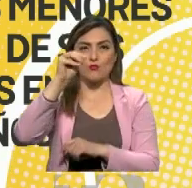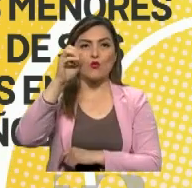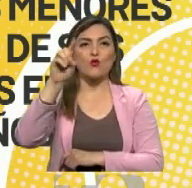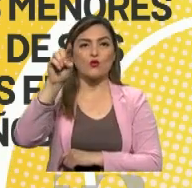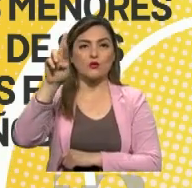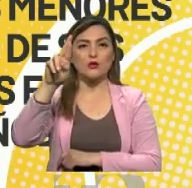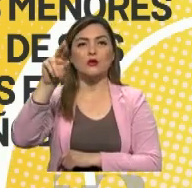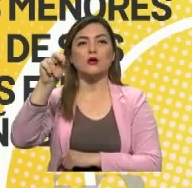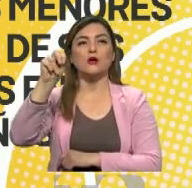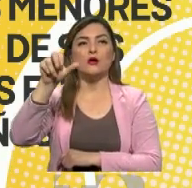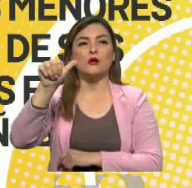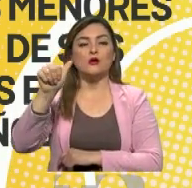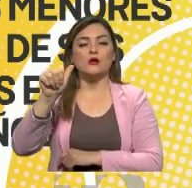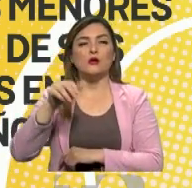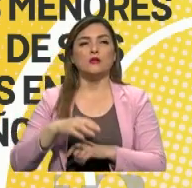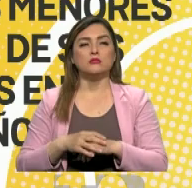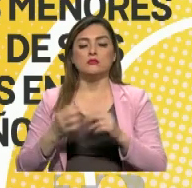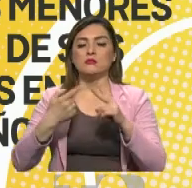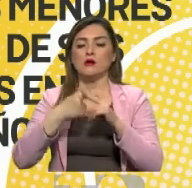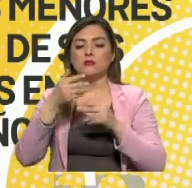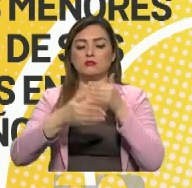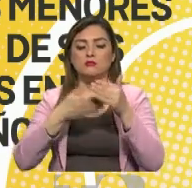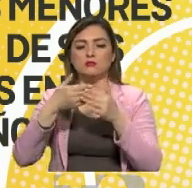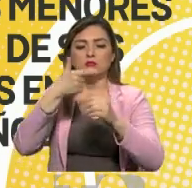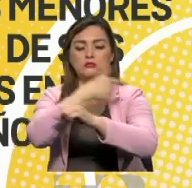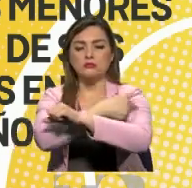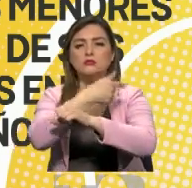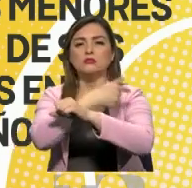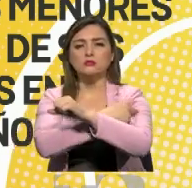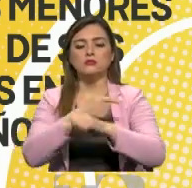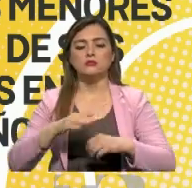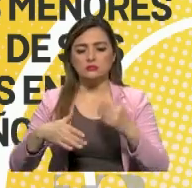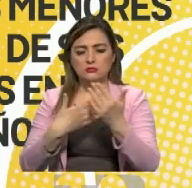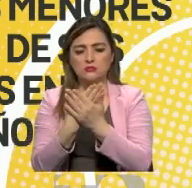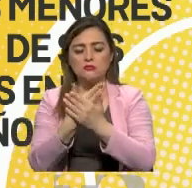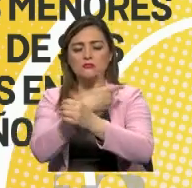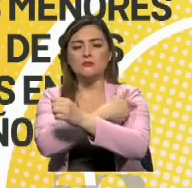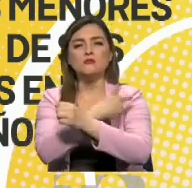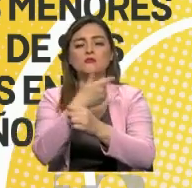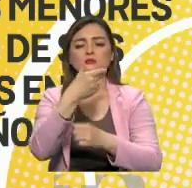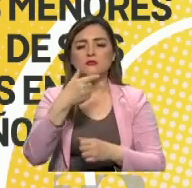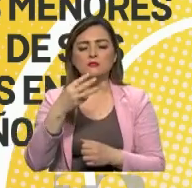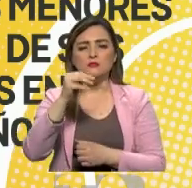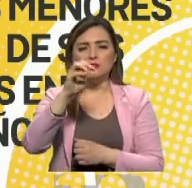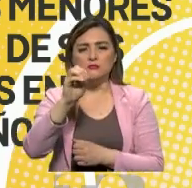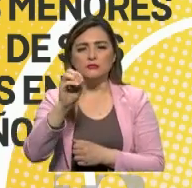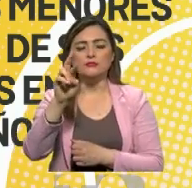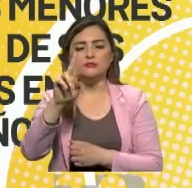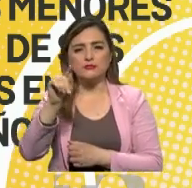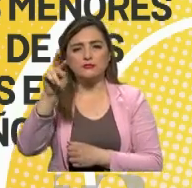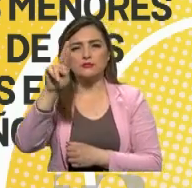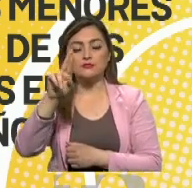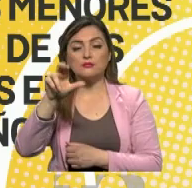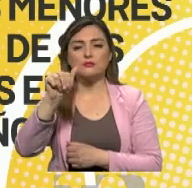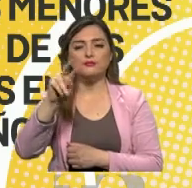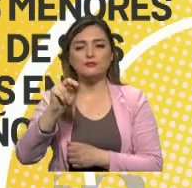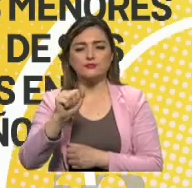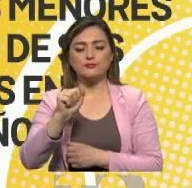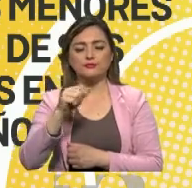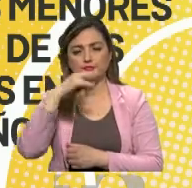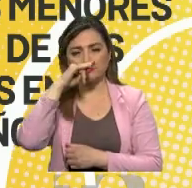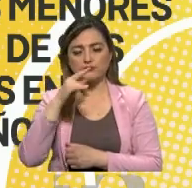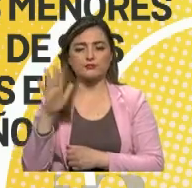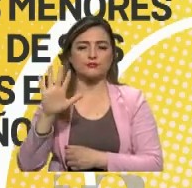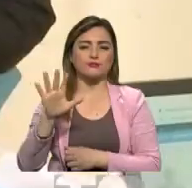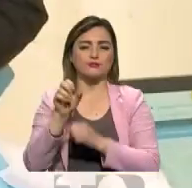ya pensado en Cambridge iniciar un proceso de vacunación con una nueva vacuna de Moderna en niños tan jóvenes como los cinco años hacia